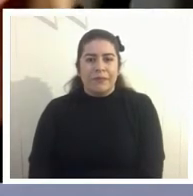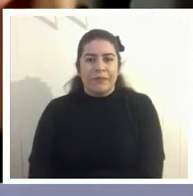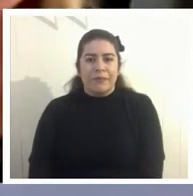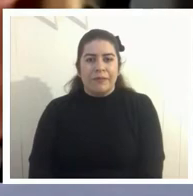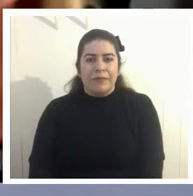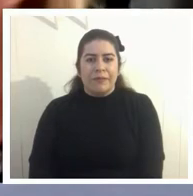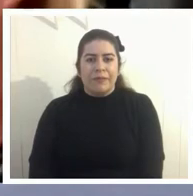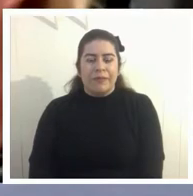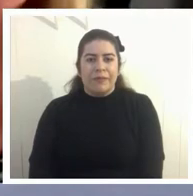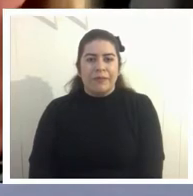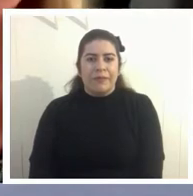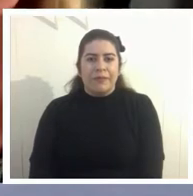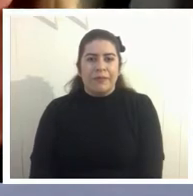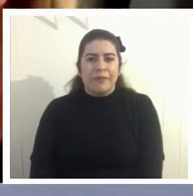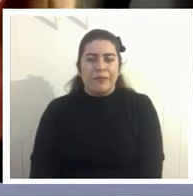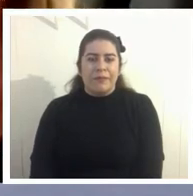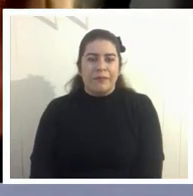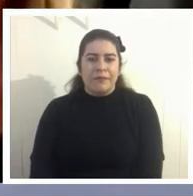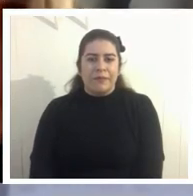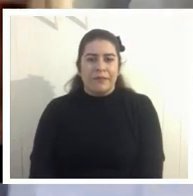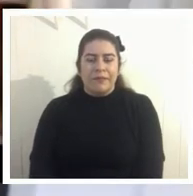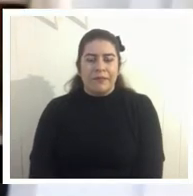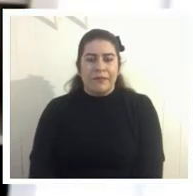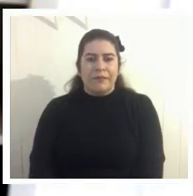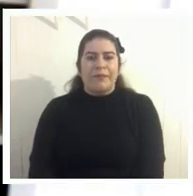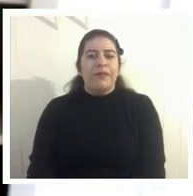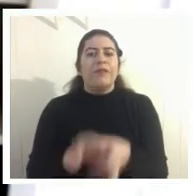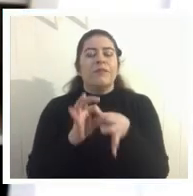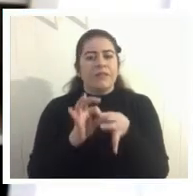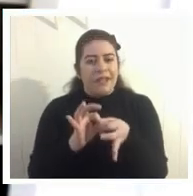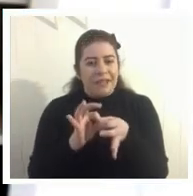muchas gracias muchas gracias